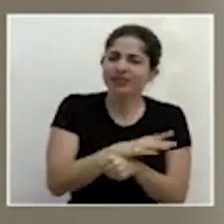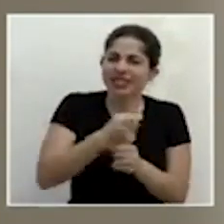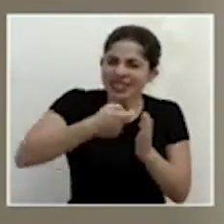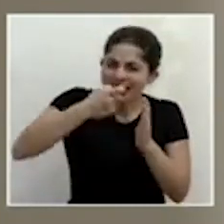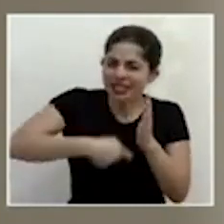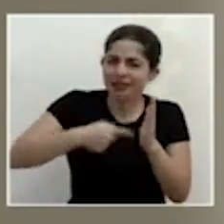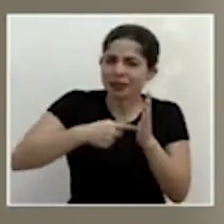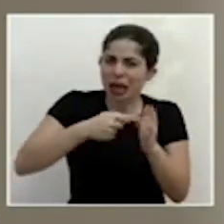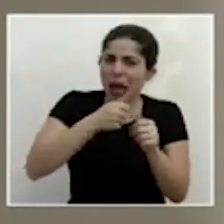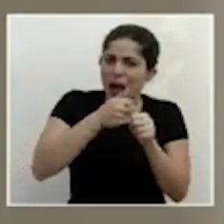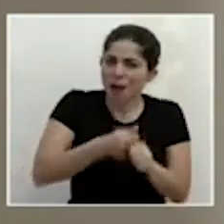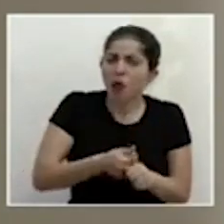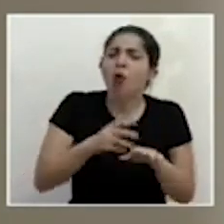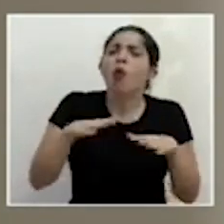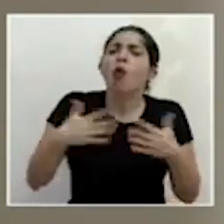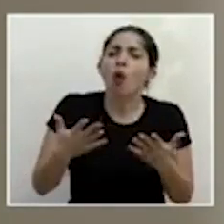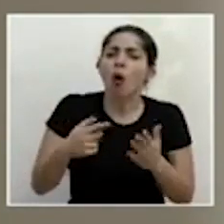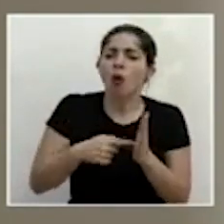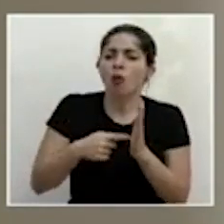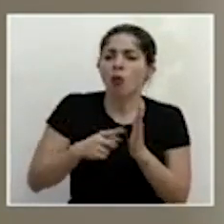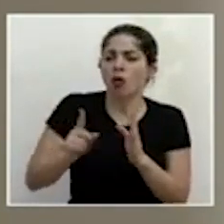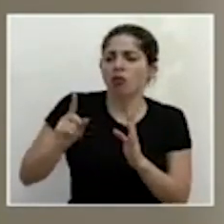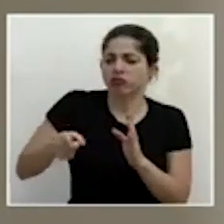lograr su estricta implementación